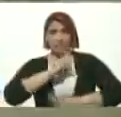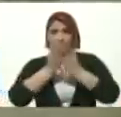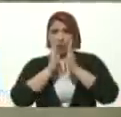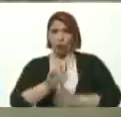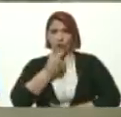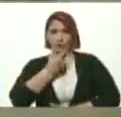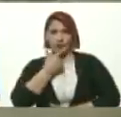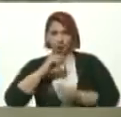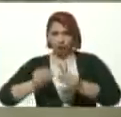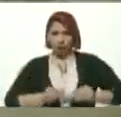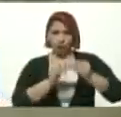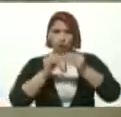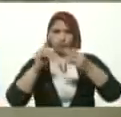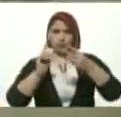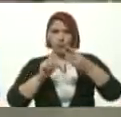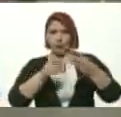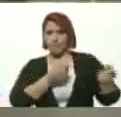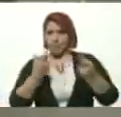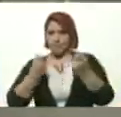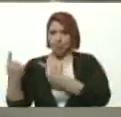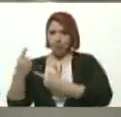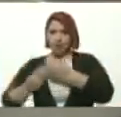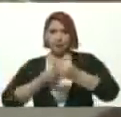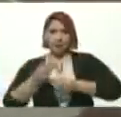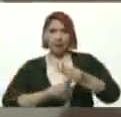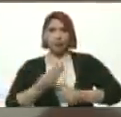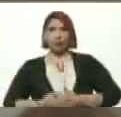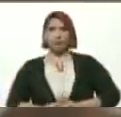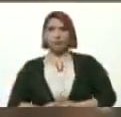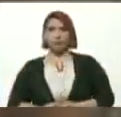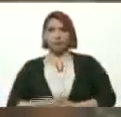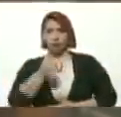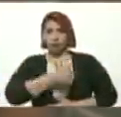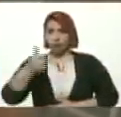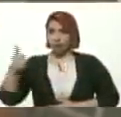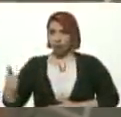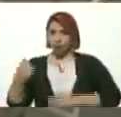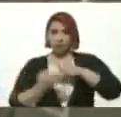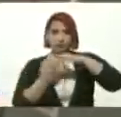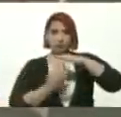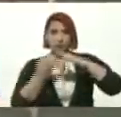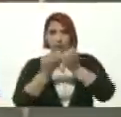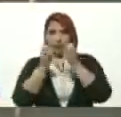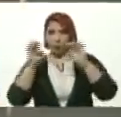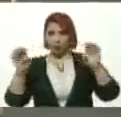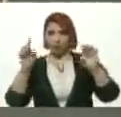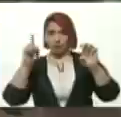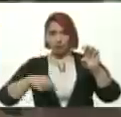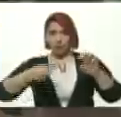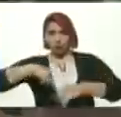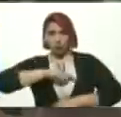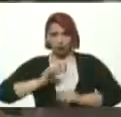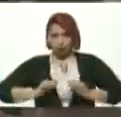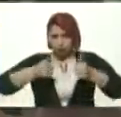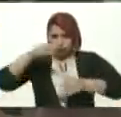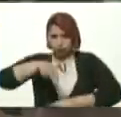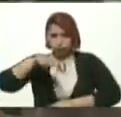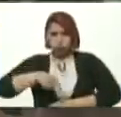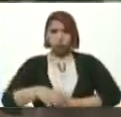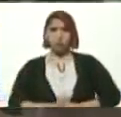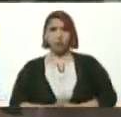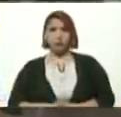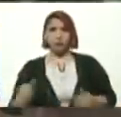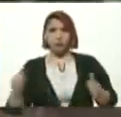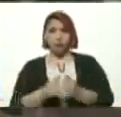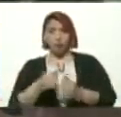Bella Y la dotación Que se ha realizado En cada una De las instituciones Aquí Hoy se inició Como